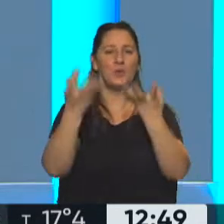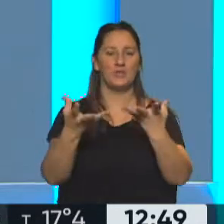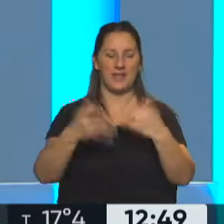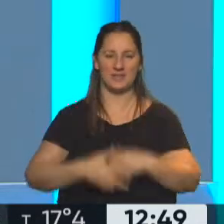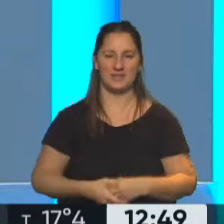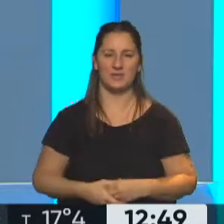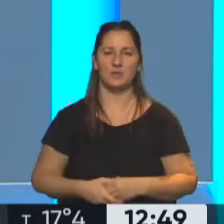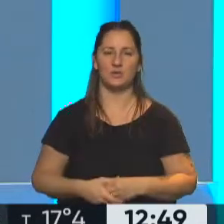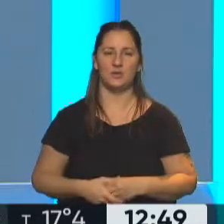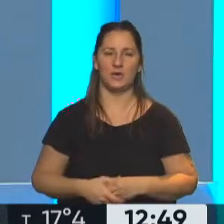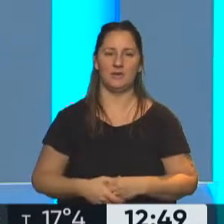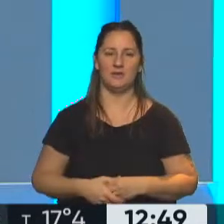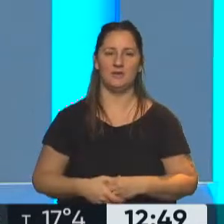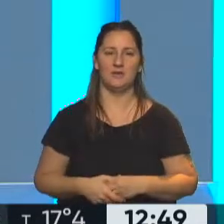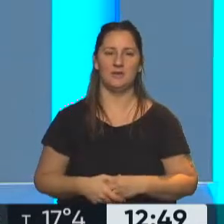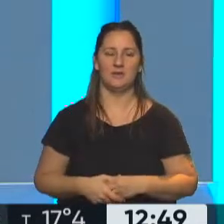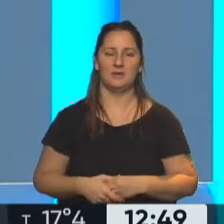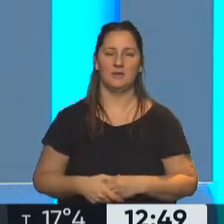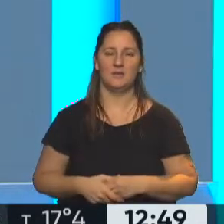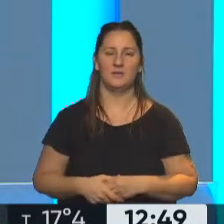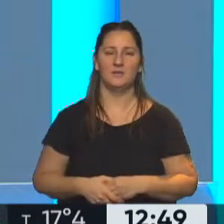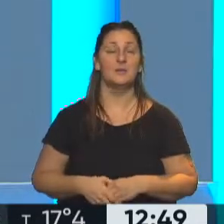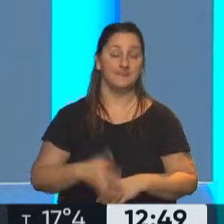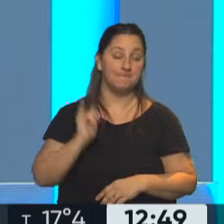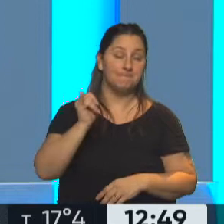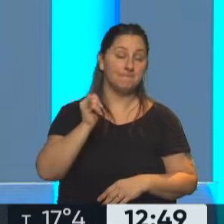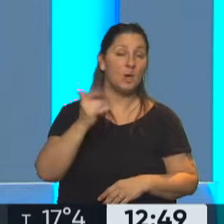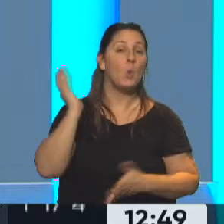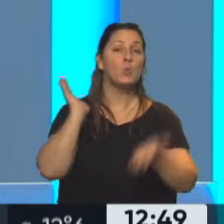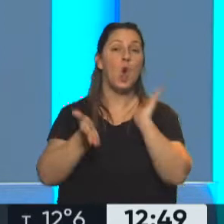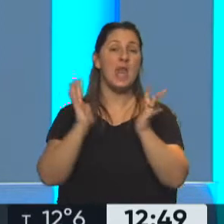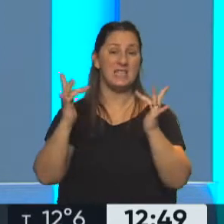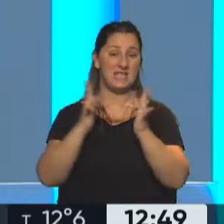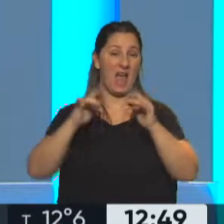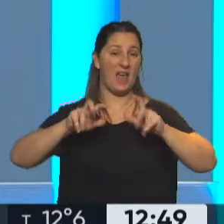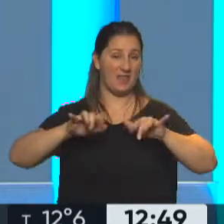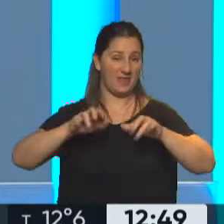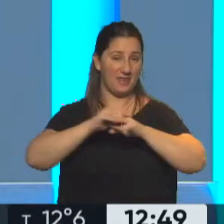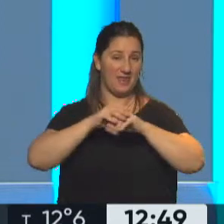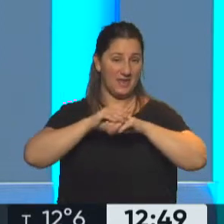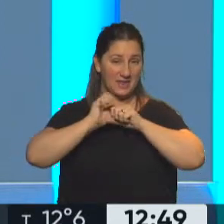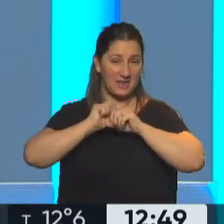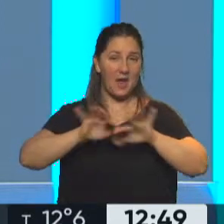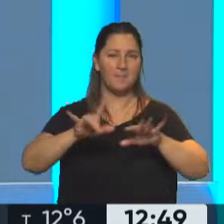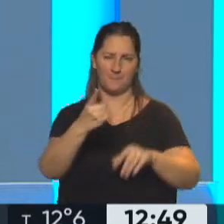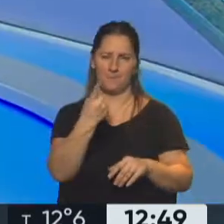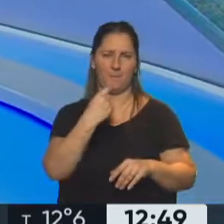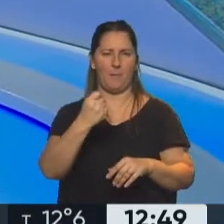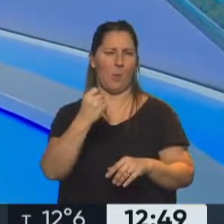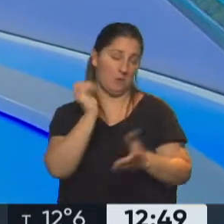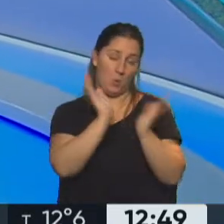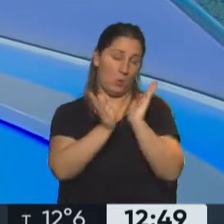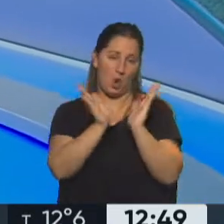estás vos? Bien, muy bien. Y bien lo decías, la verdad que la violencia digital, empezamos a darnos cuenta como con todo tipo de violencia,